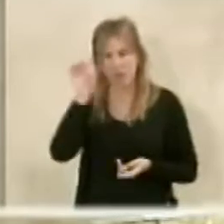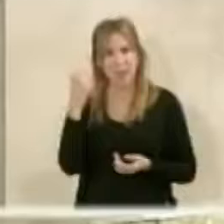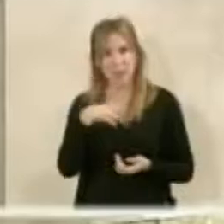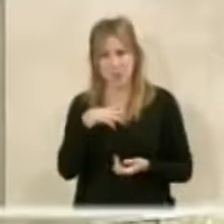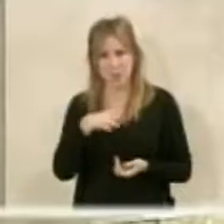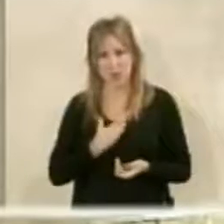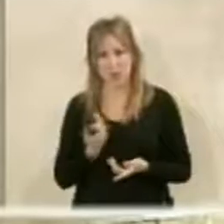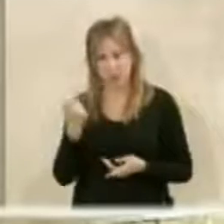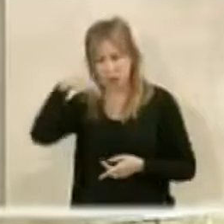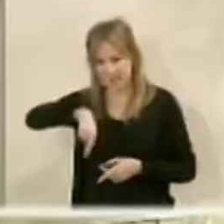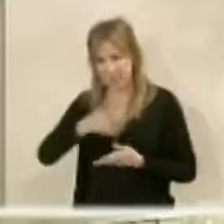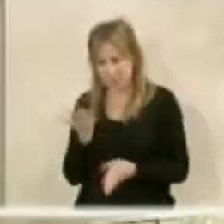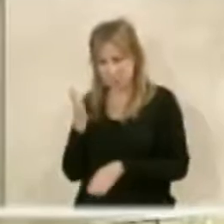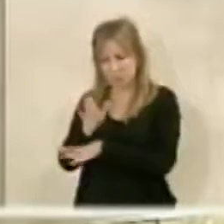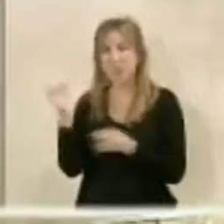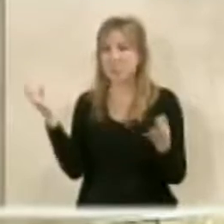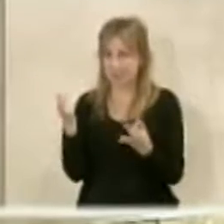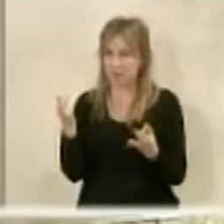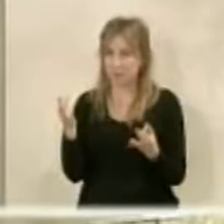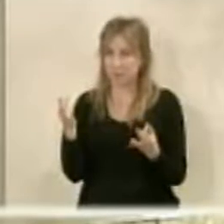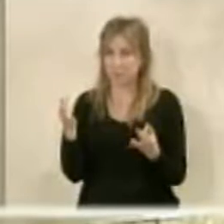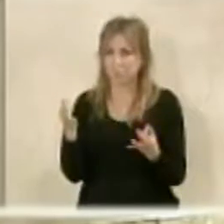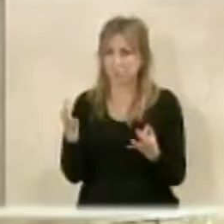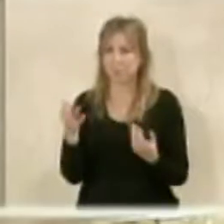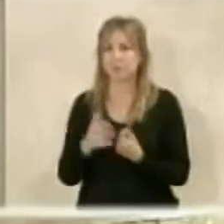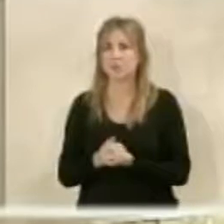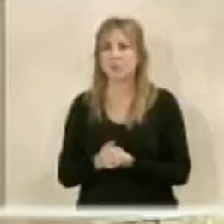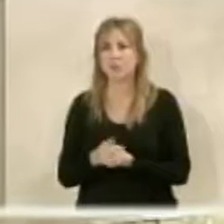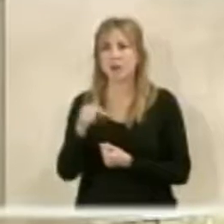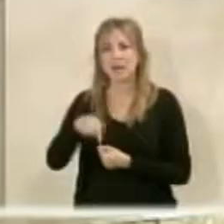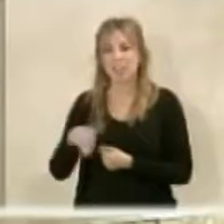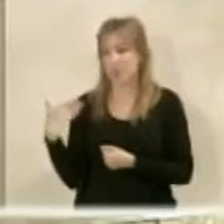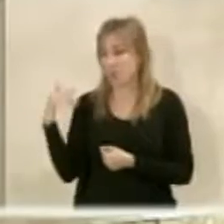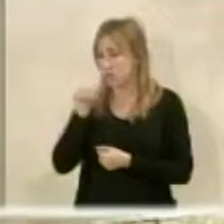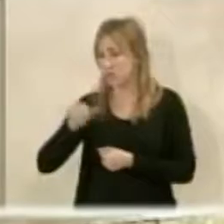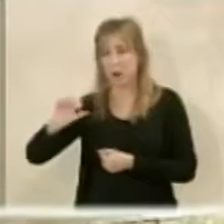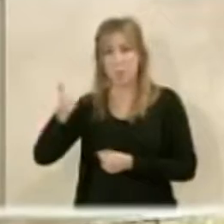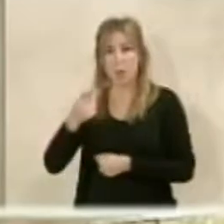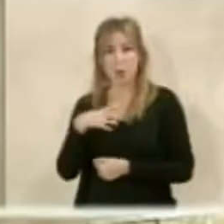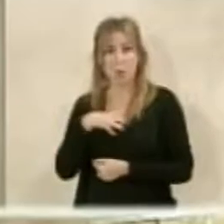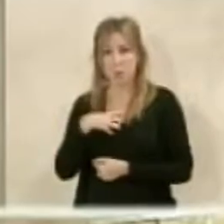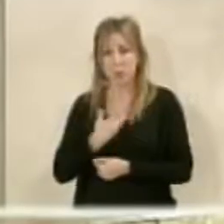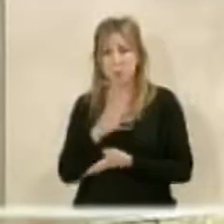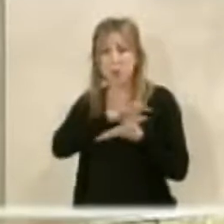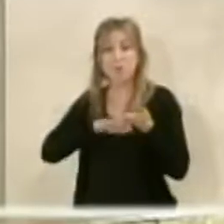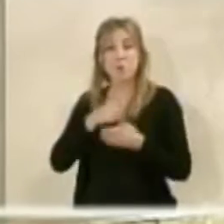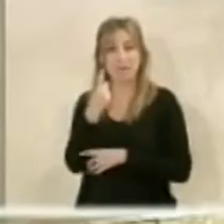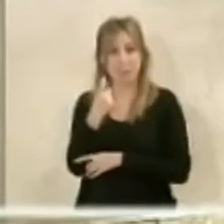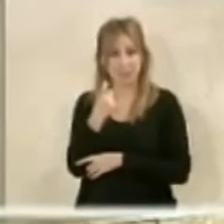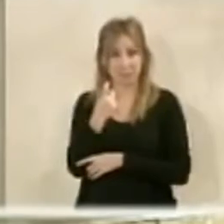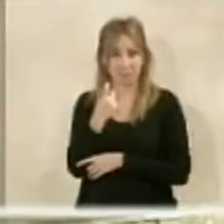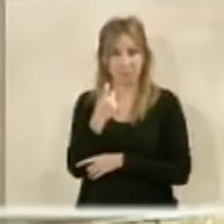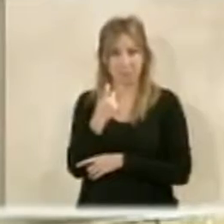dejar y poner encima de la mesa que creo que es importante. Esto no se ha aprobado hace unas semanas, porque faltaba un informe de aviación.